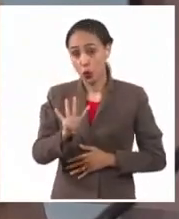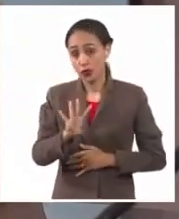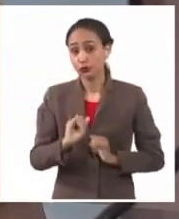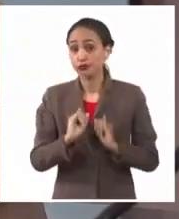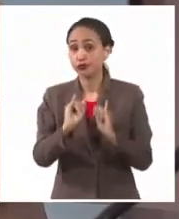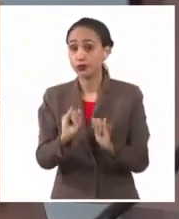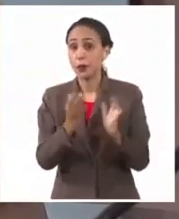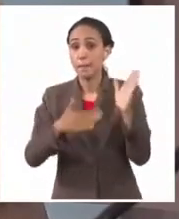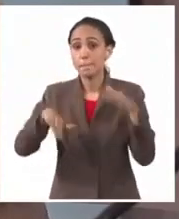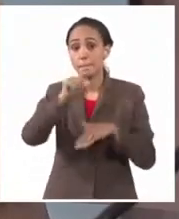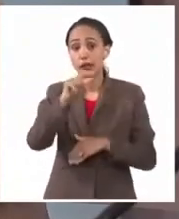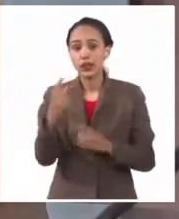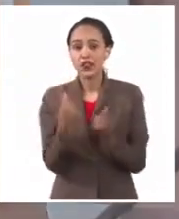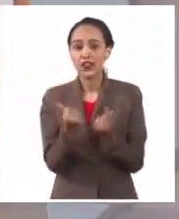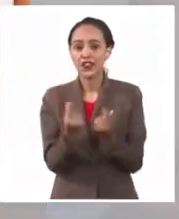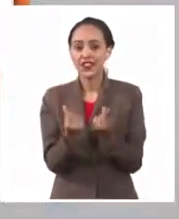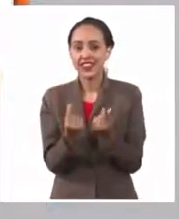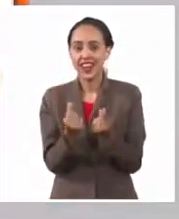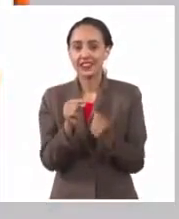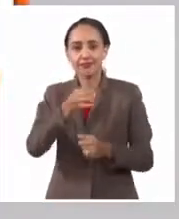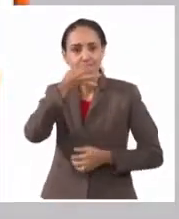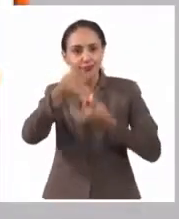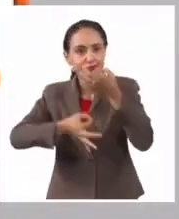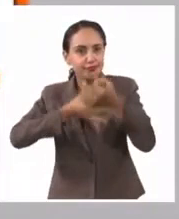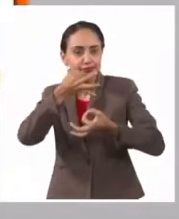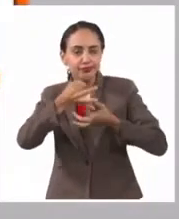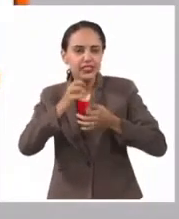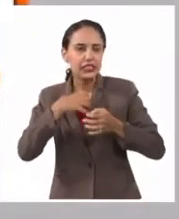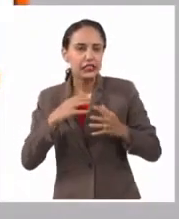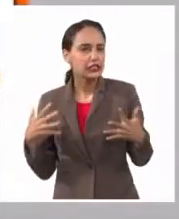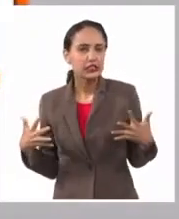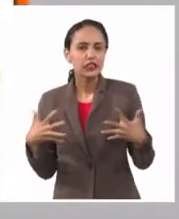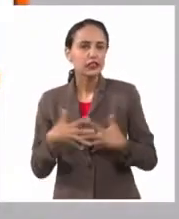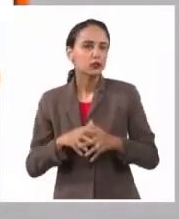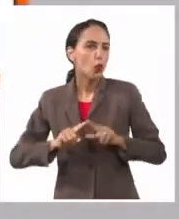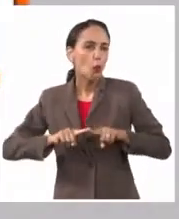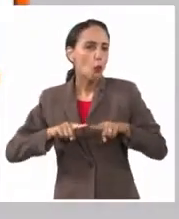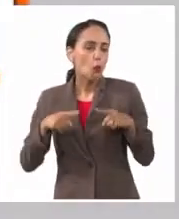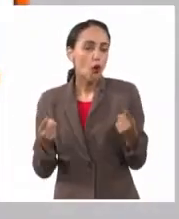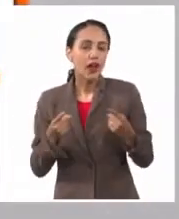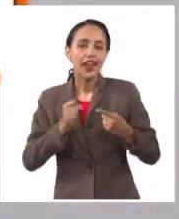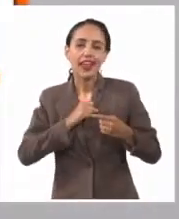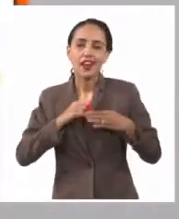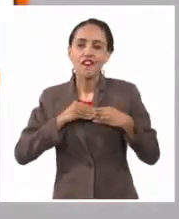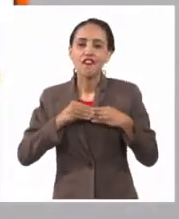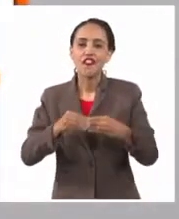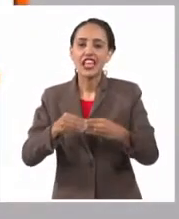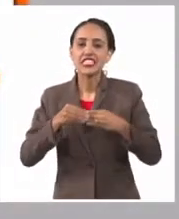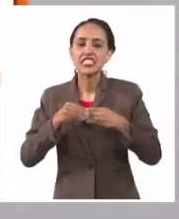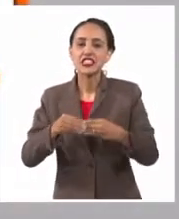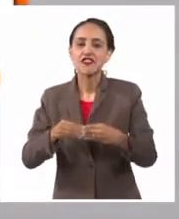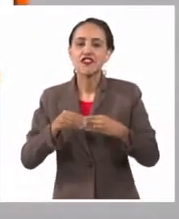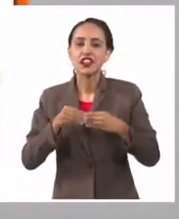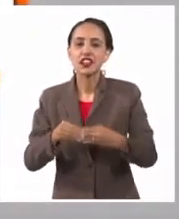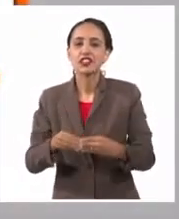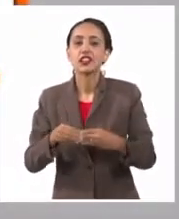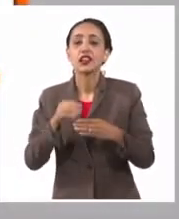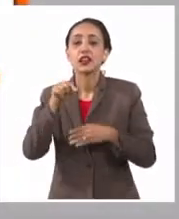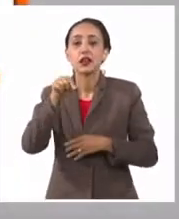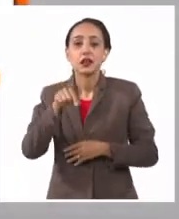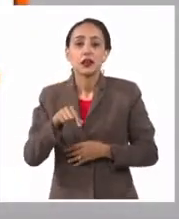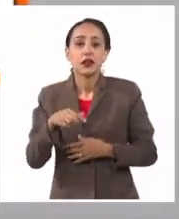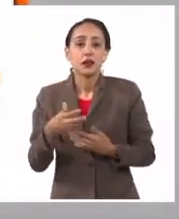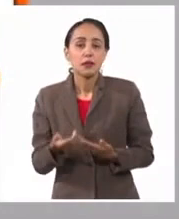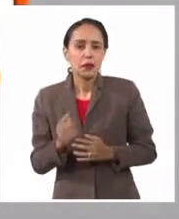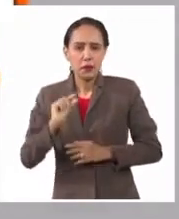Finanzas y Precios, explicar que está relacionada con flexibilizar el mínimo exento